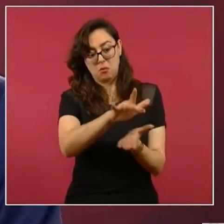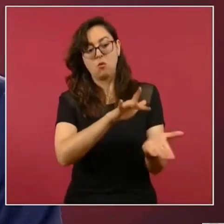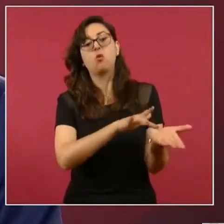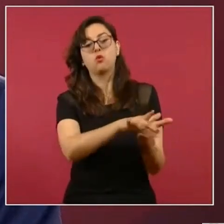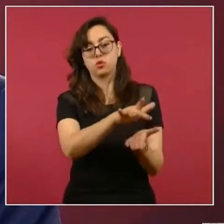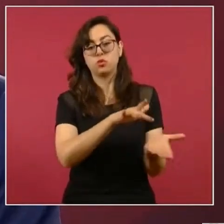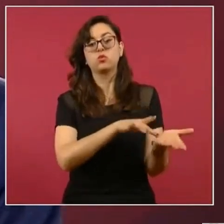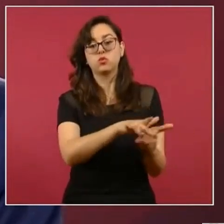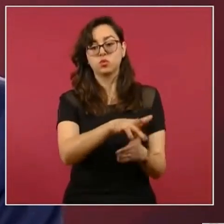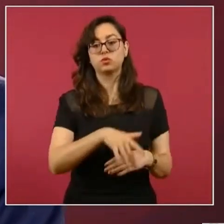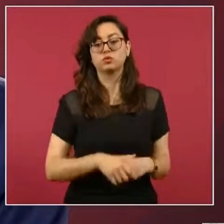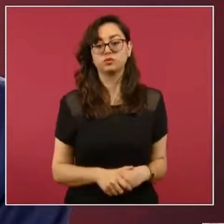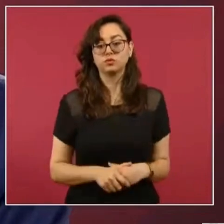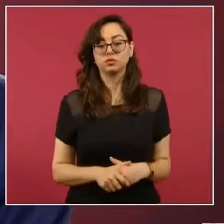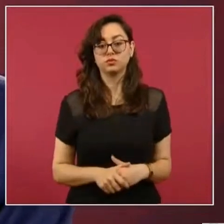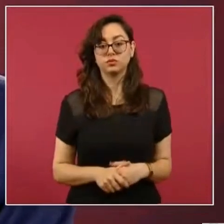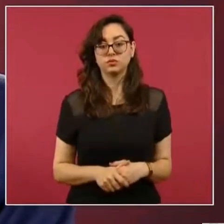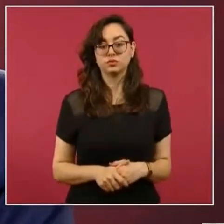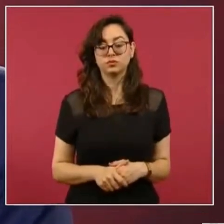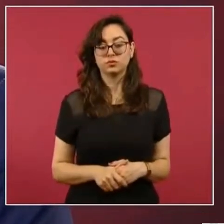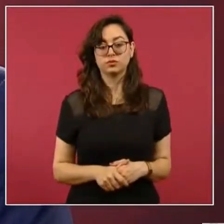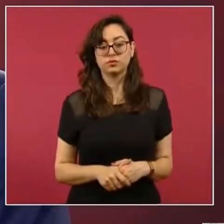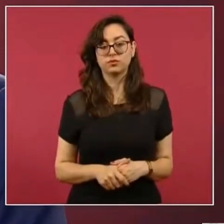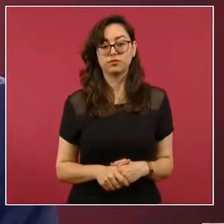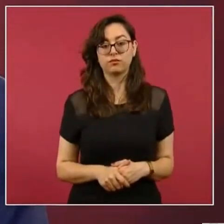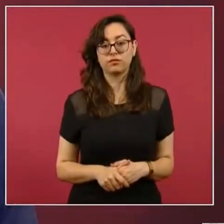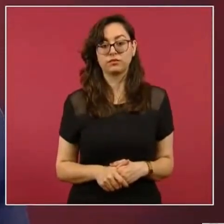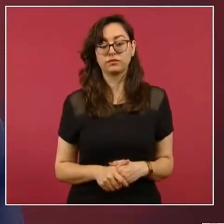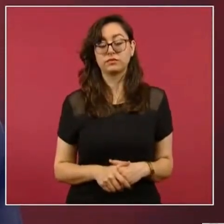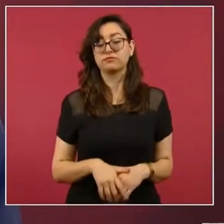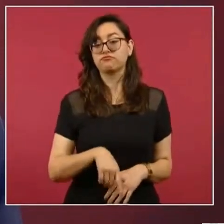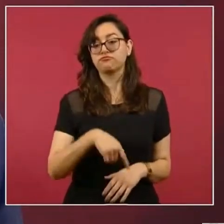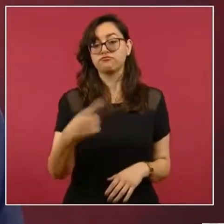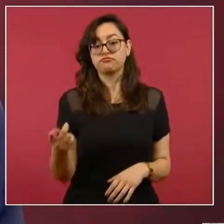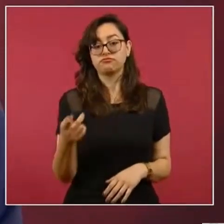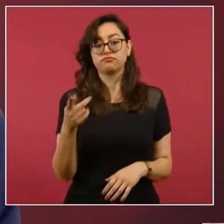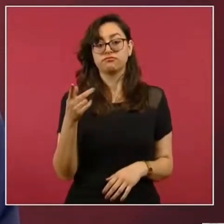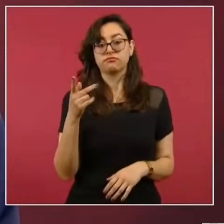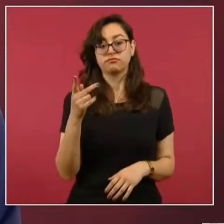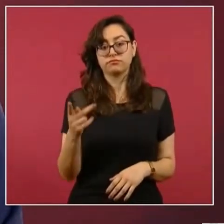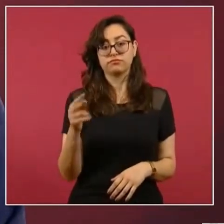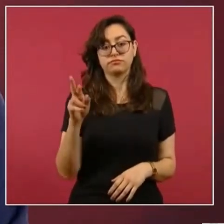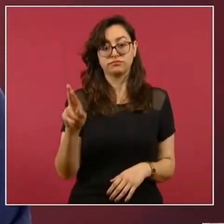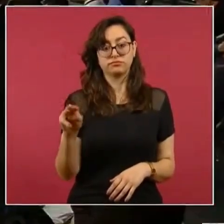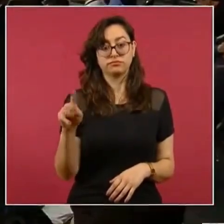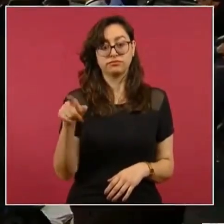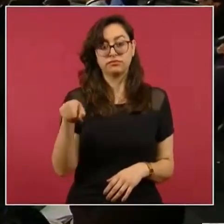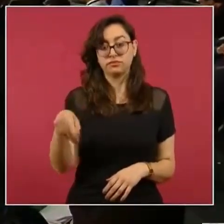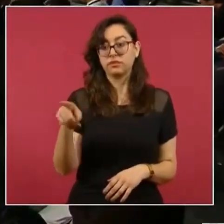El partido de la Revolución Mexicana postuló a Ávila Camacho.